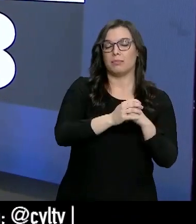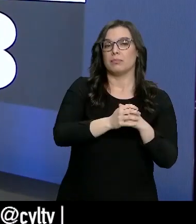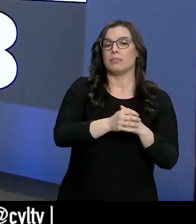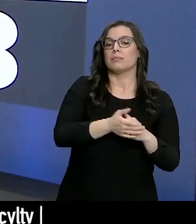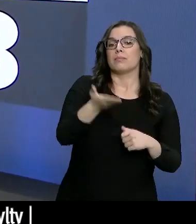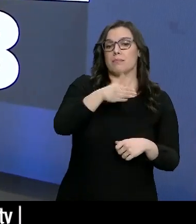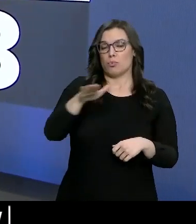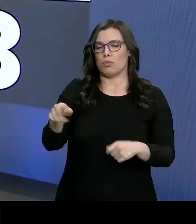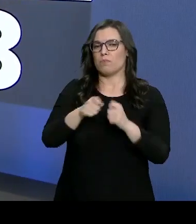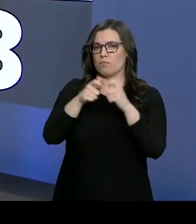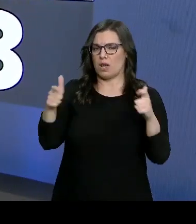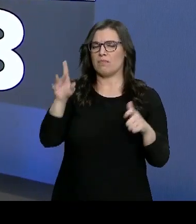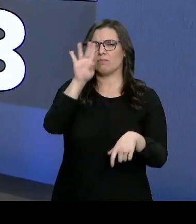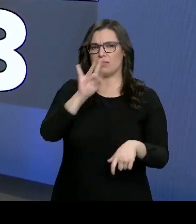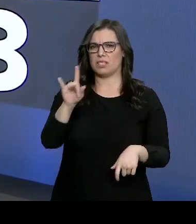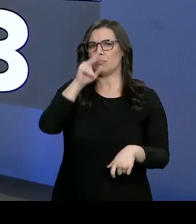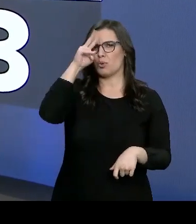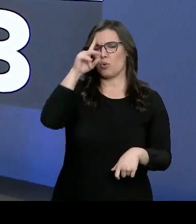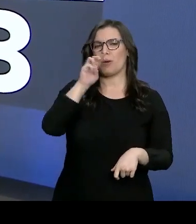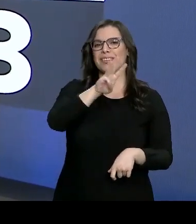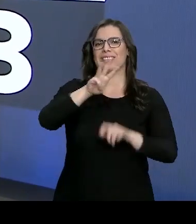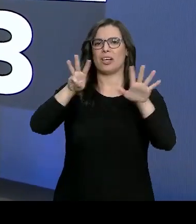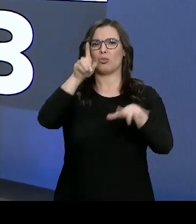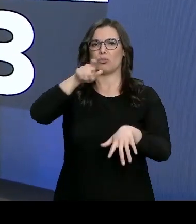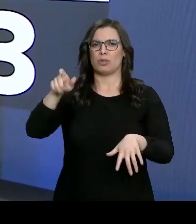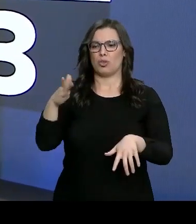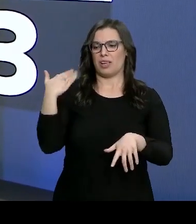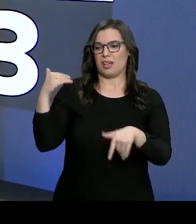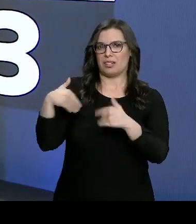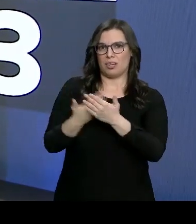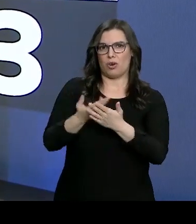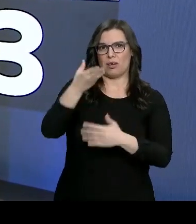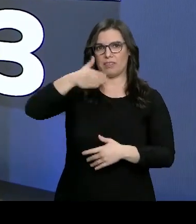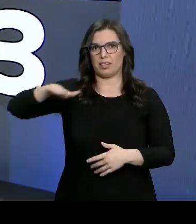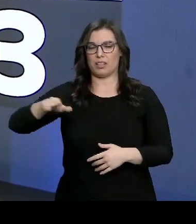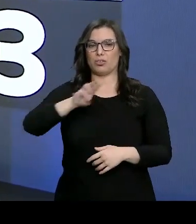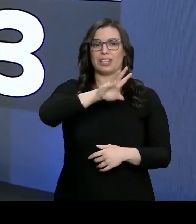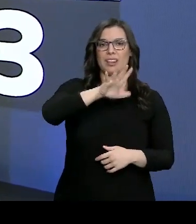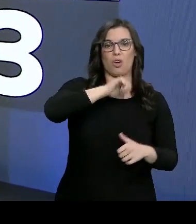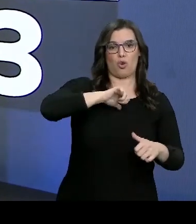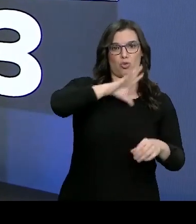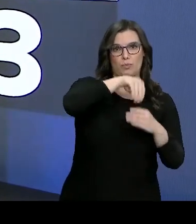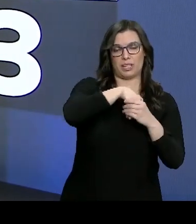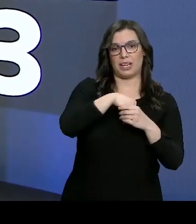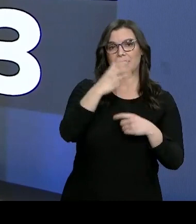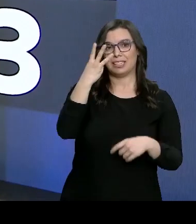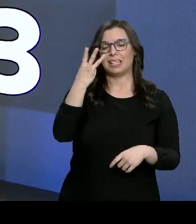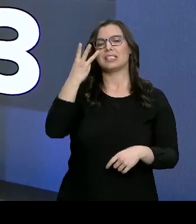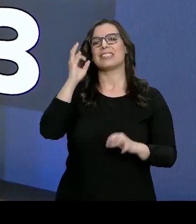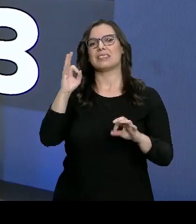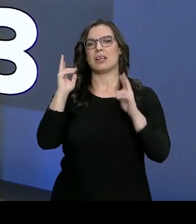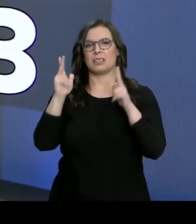son los fallecidos. Los 38 personas han muerto en las últimas horas, 35 en hospitales y 3 meses en